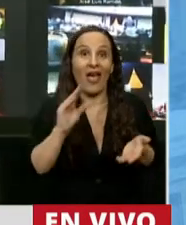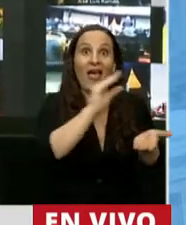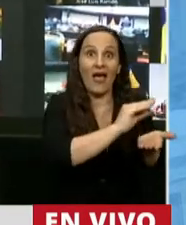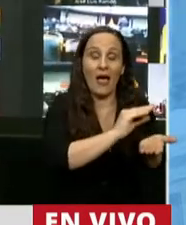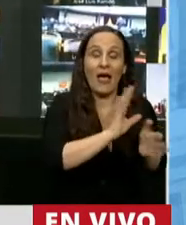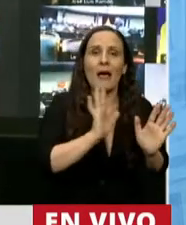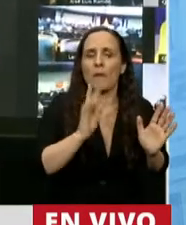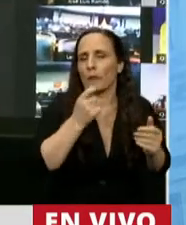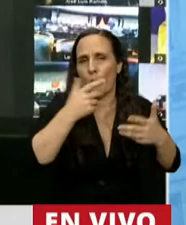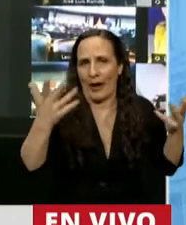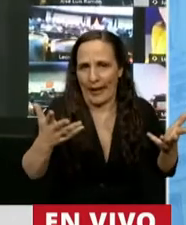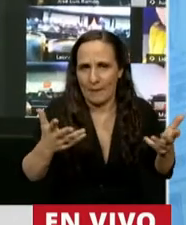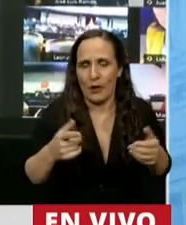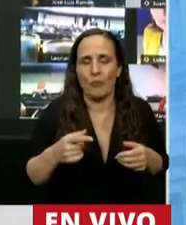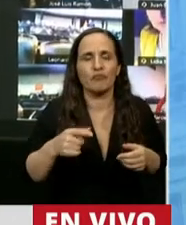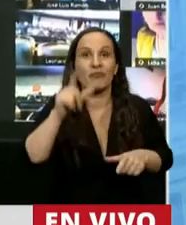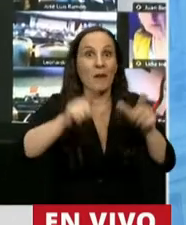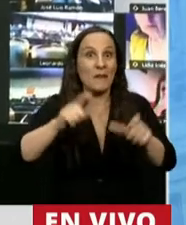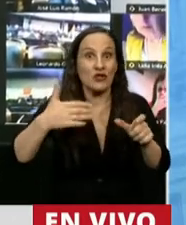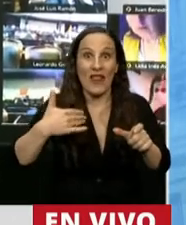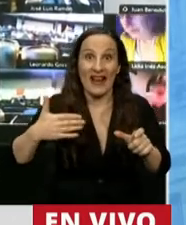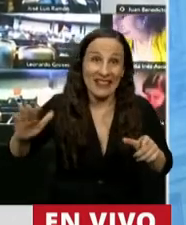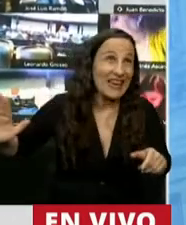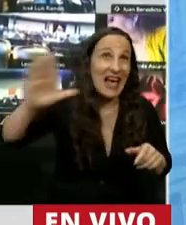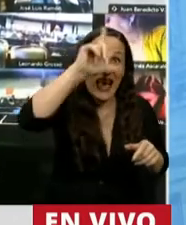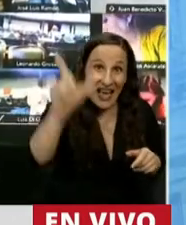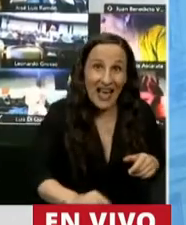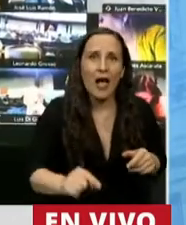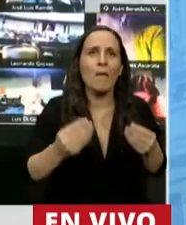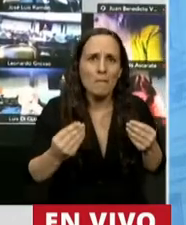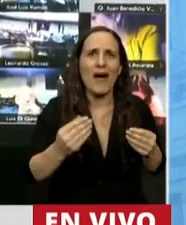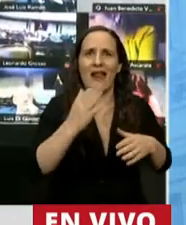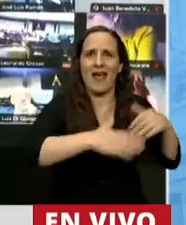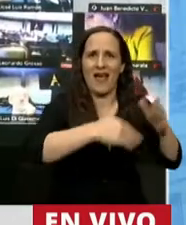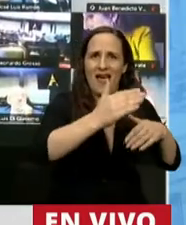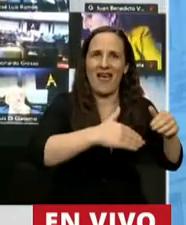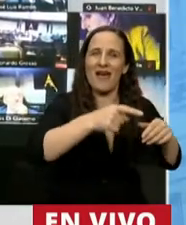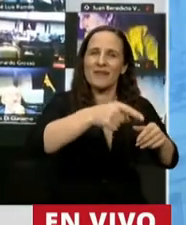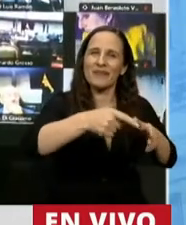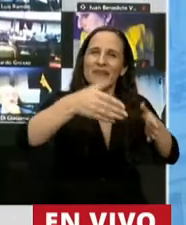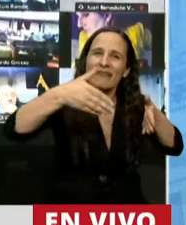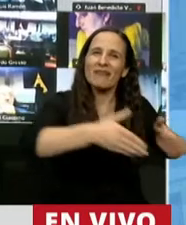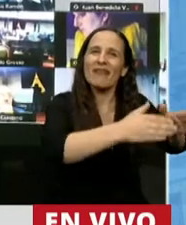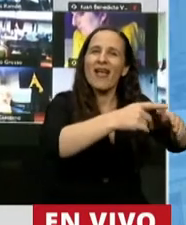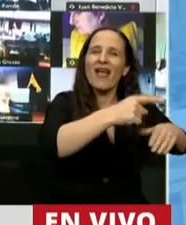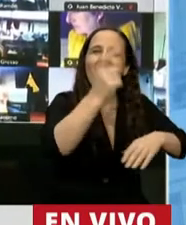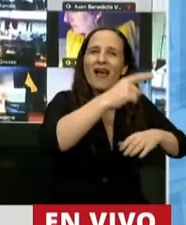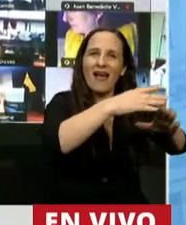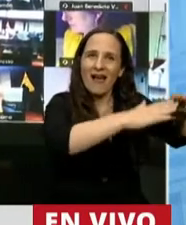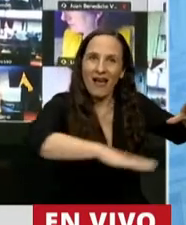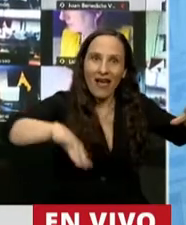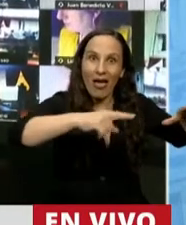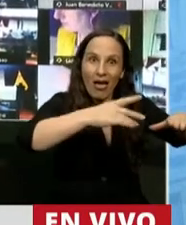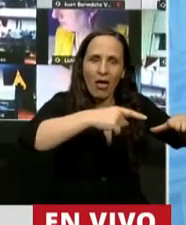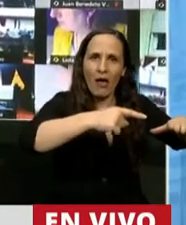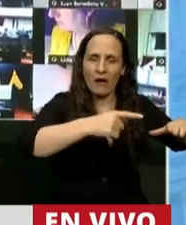por ejemplo, todos los argentinos contribuyeron para la construcción del Paseo del Bajo y subió un costo de 650 millones